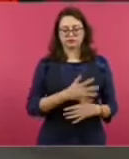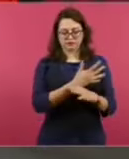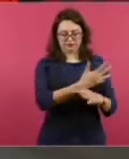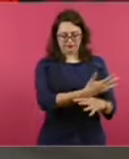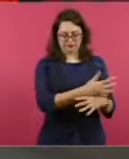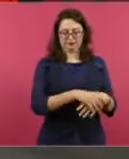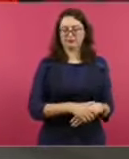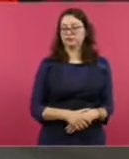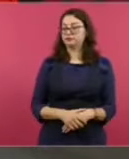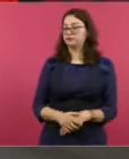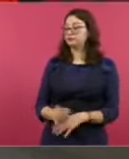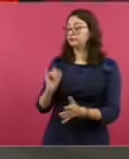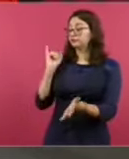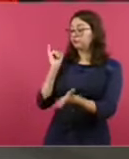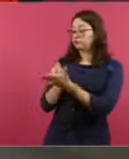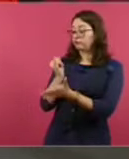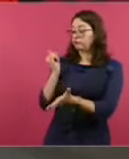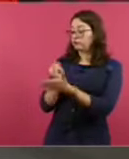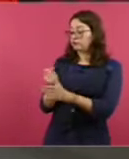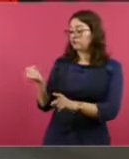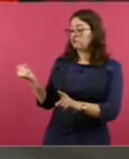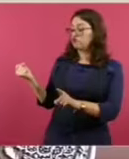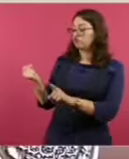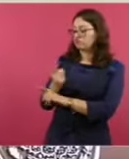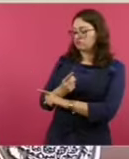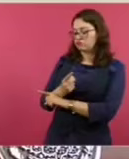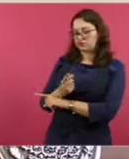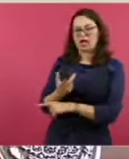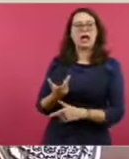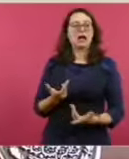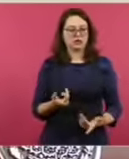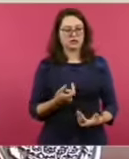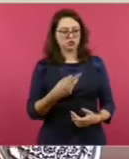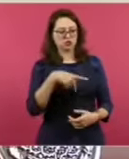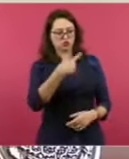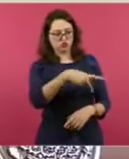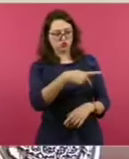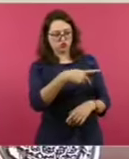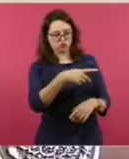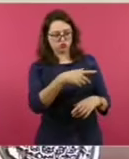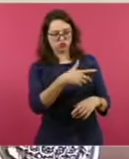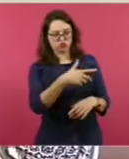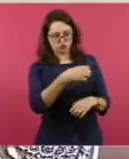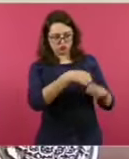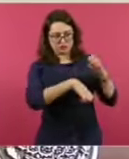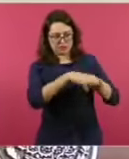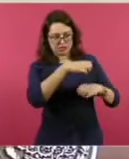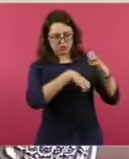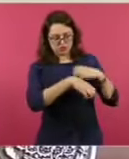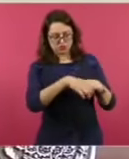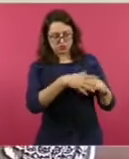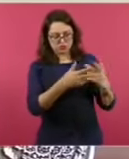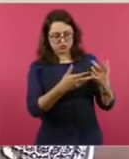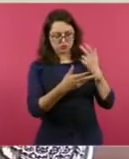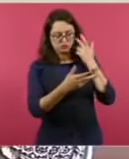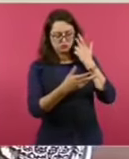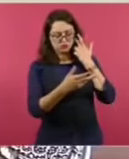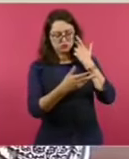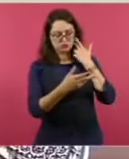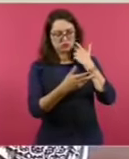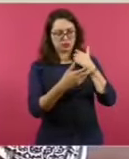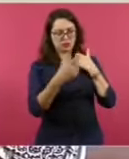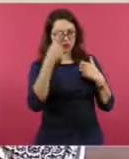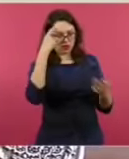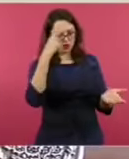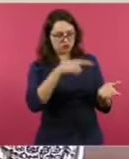Evade impuestos. Yo creo que se estaba refiriendo a los de arriba, no a los que yo mencioné. relojado. que la